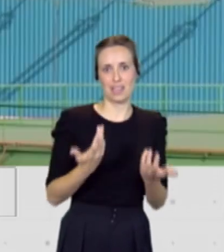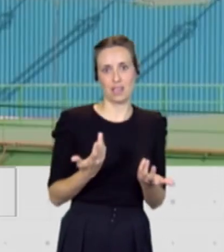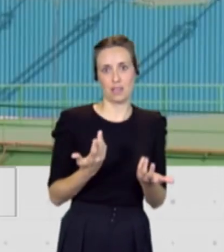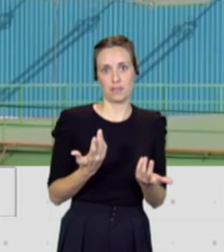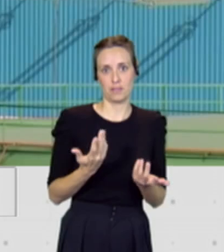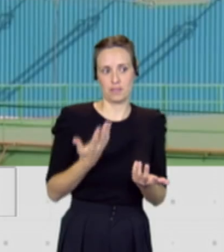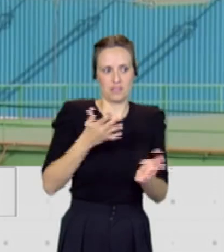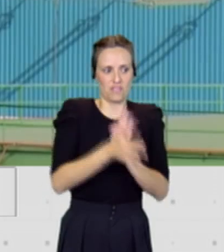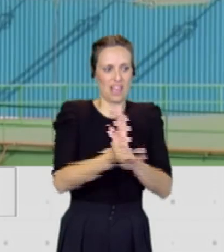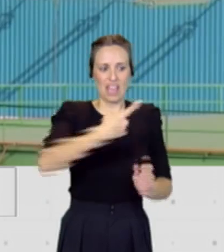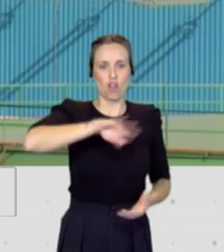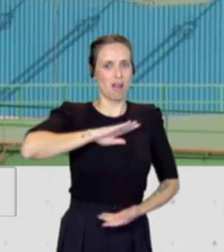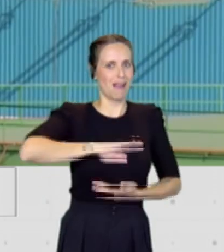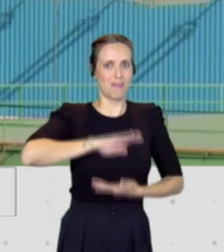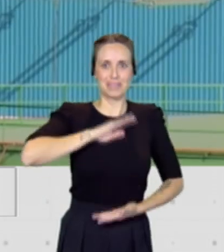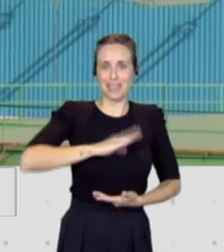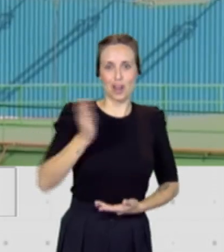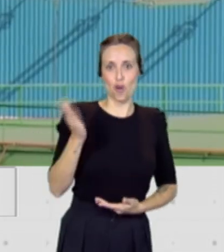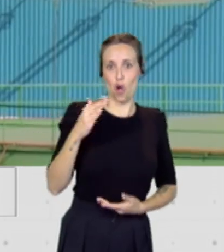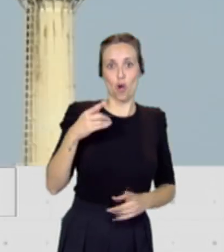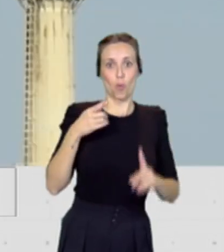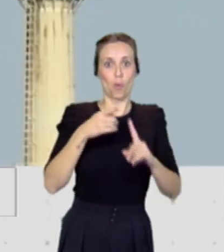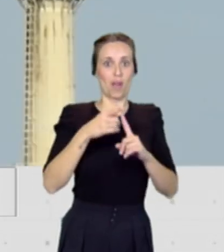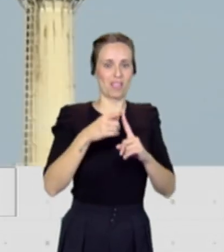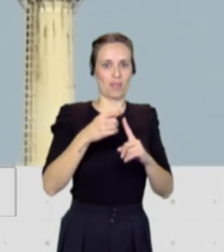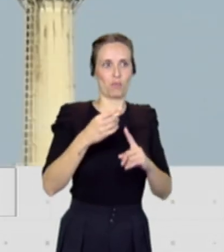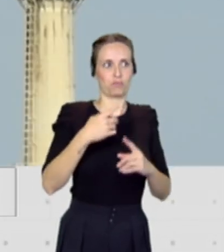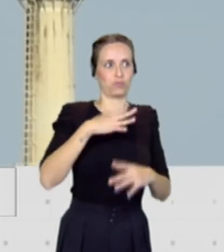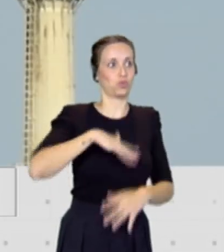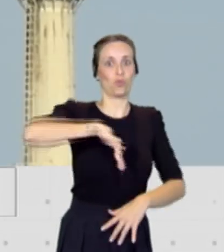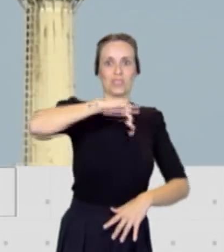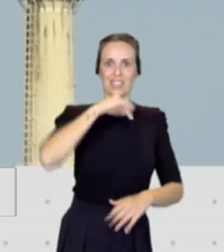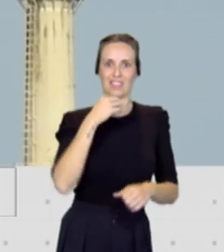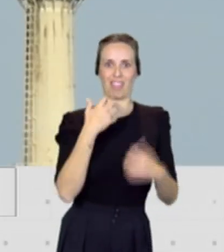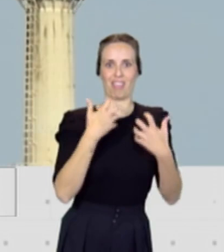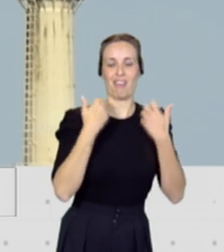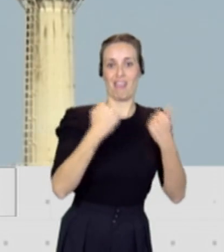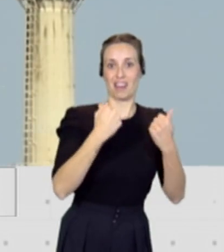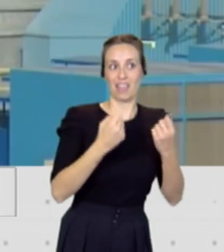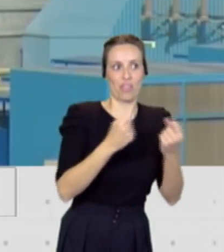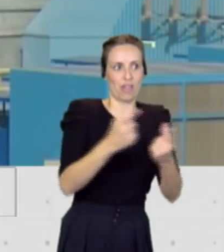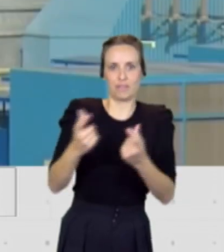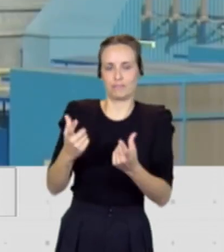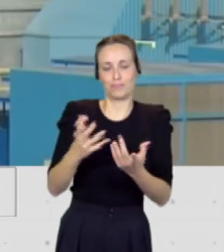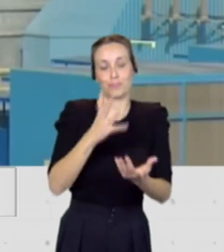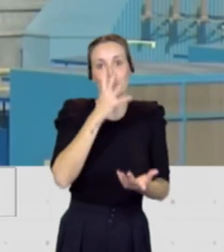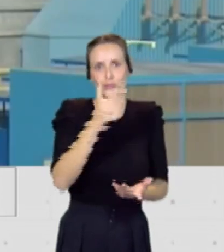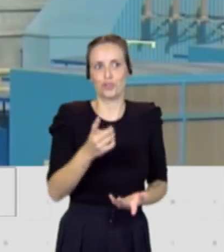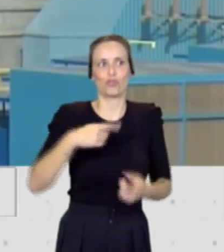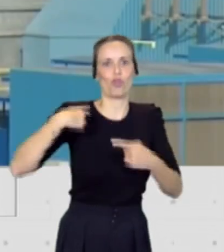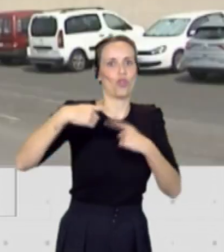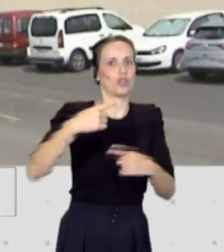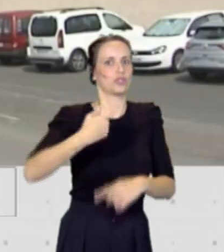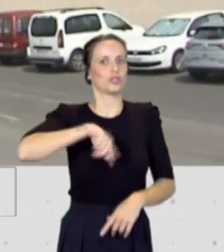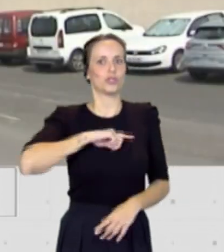capacidad suficiente para alcanzarla y por eso el riesgo inminente que tenemos aún cada día de poder sufrir